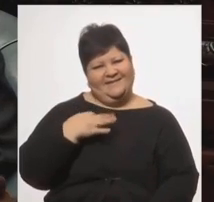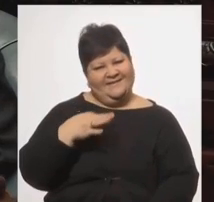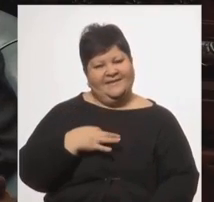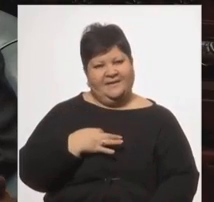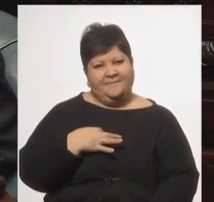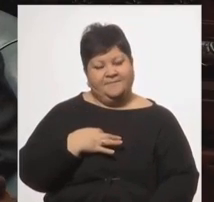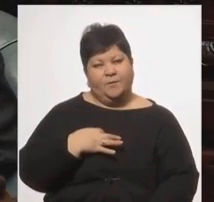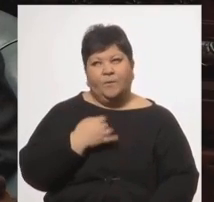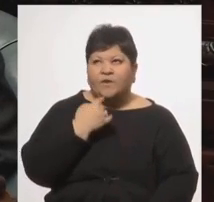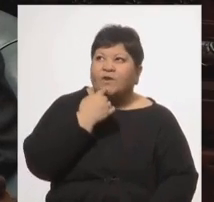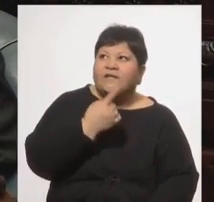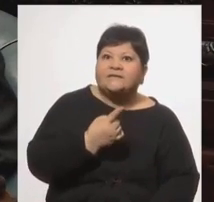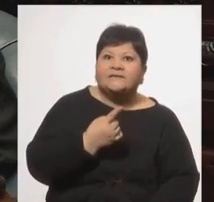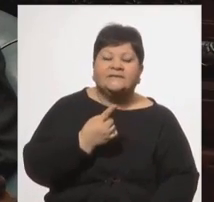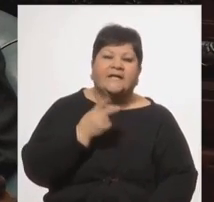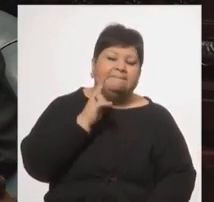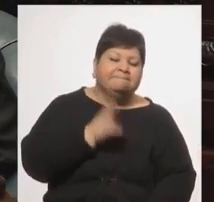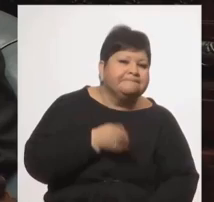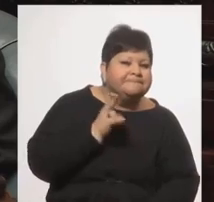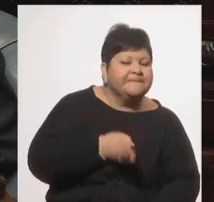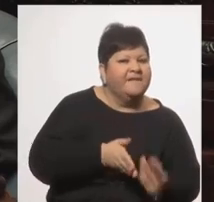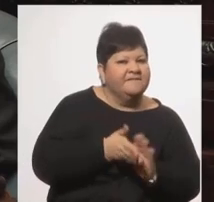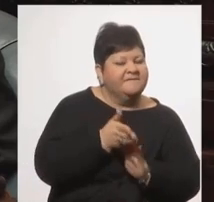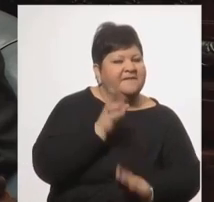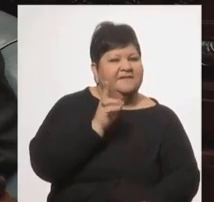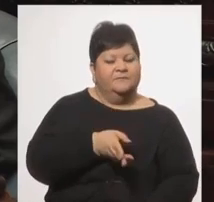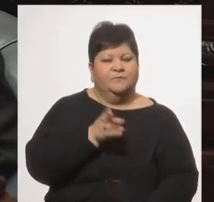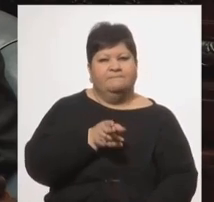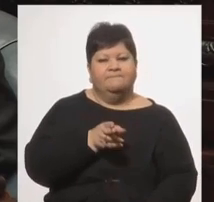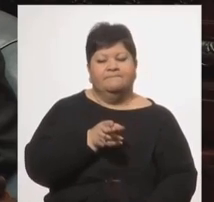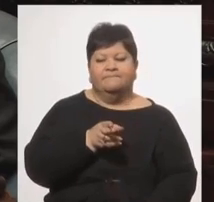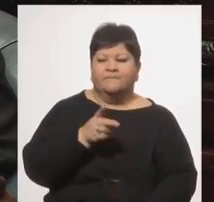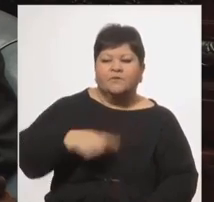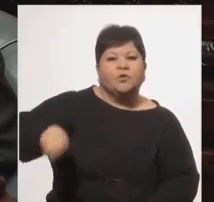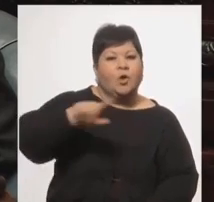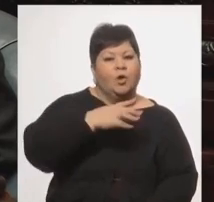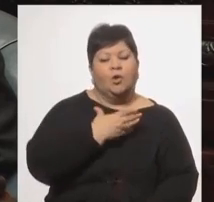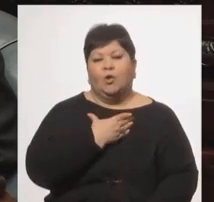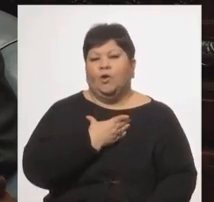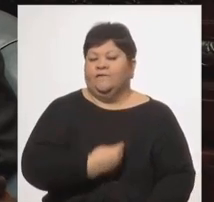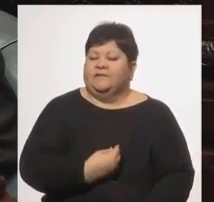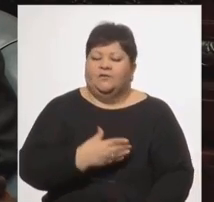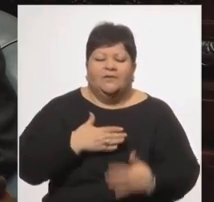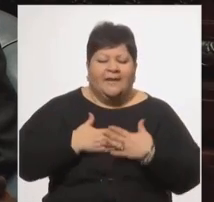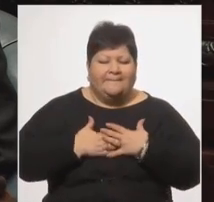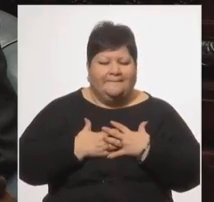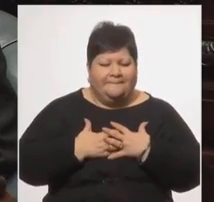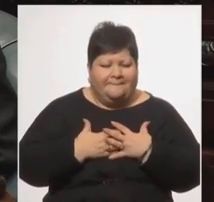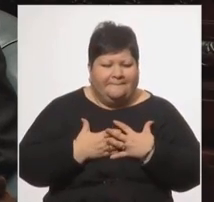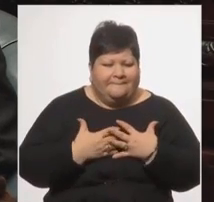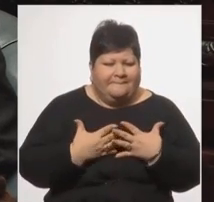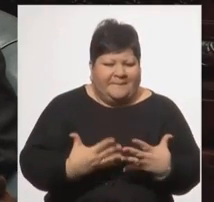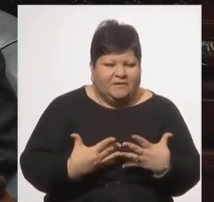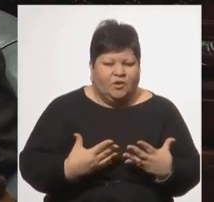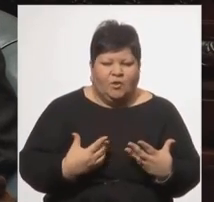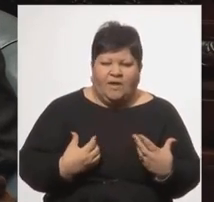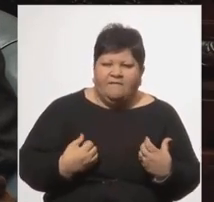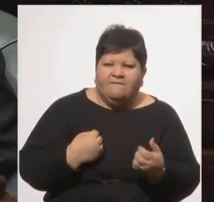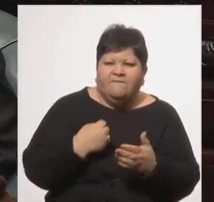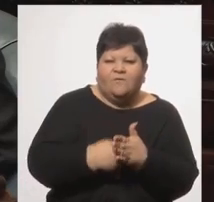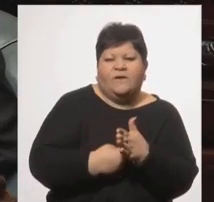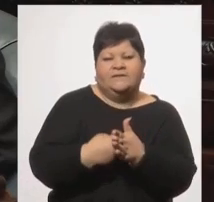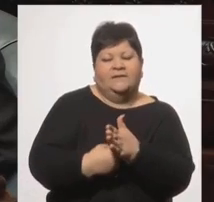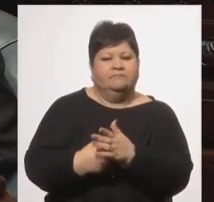su retiro. Estamos convencidos que con esa misma pasión seguirá aportando a su fuerza